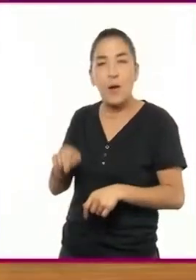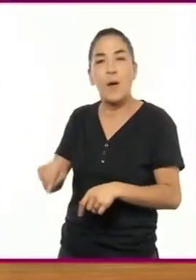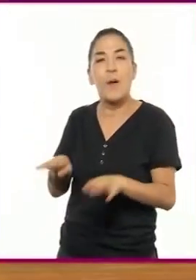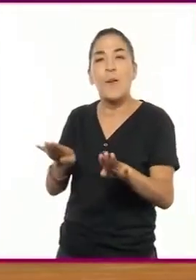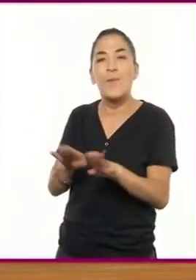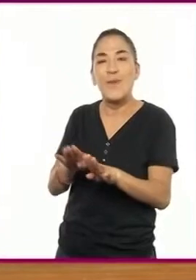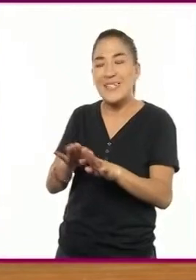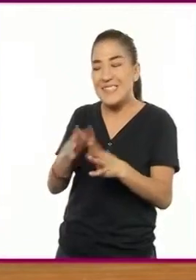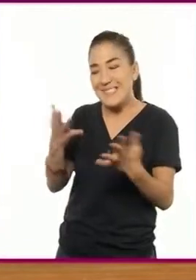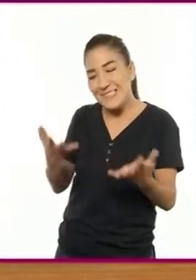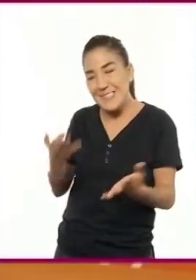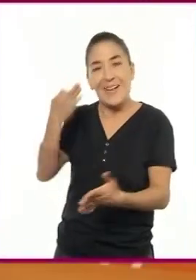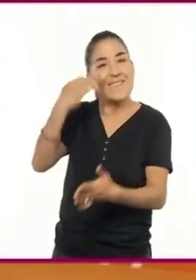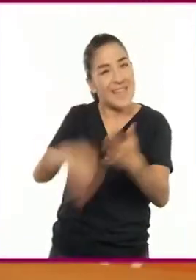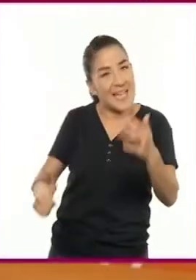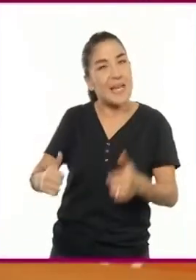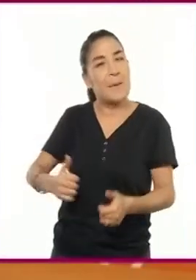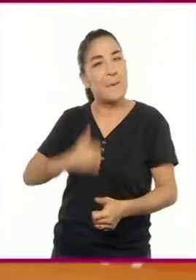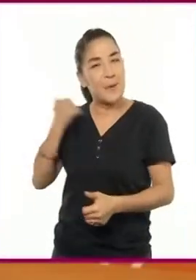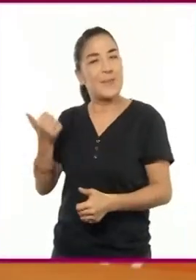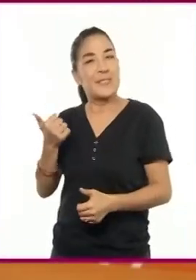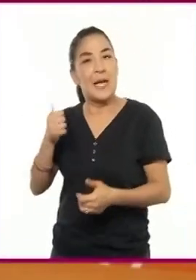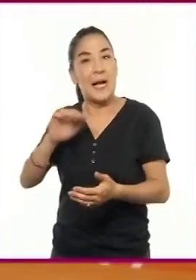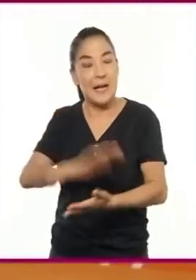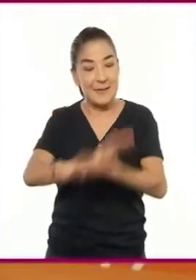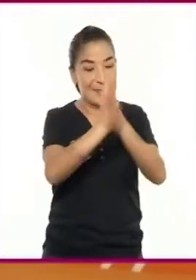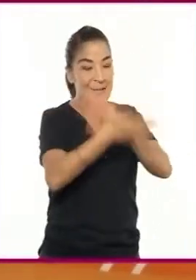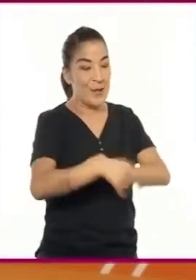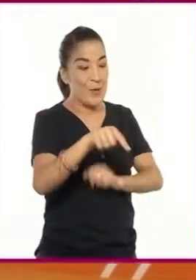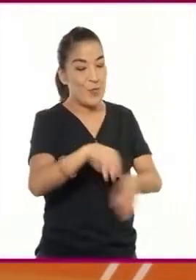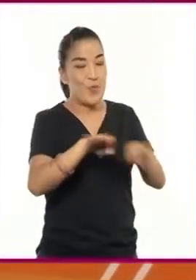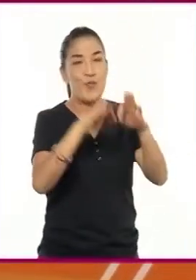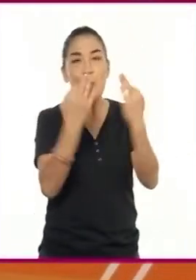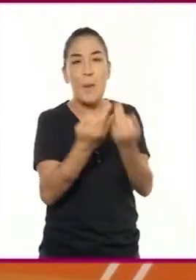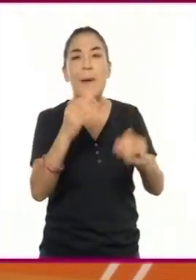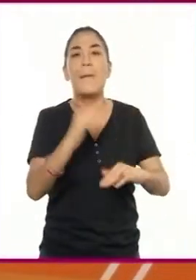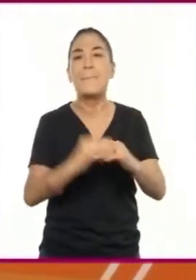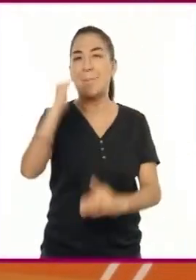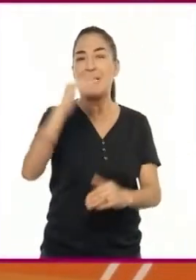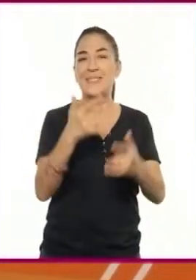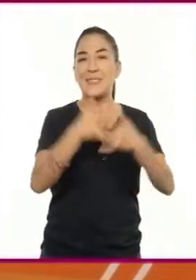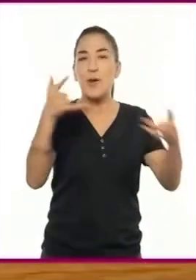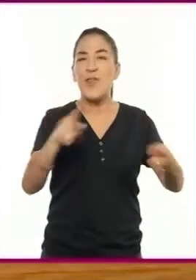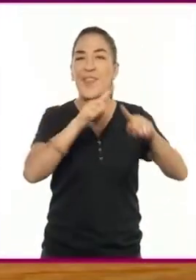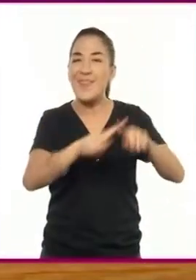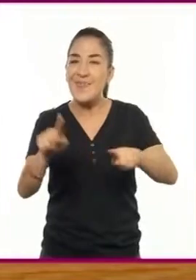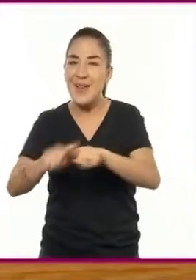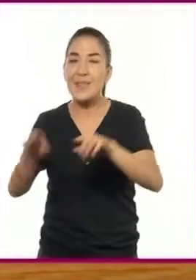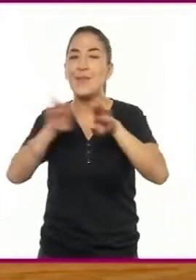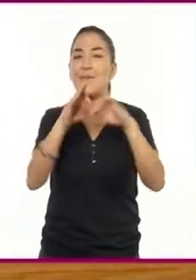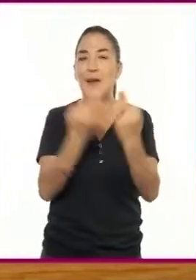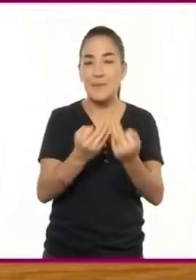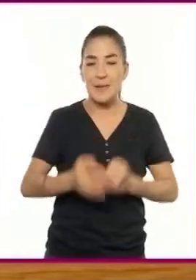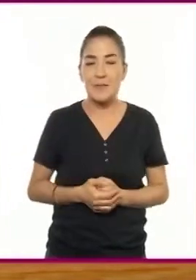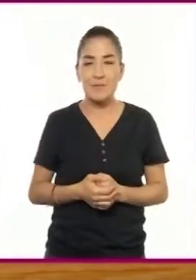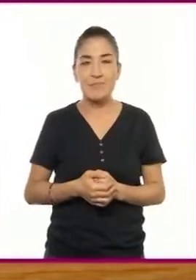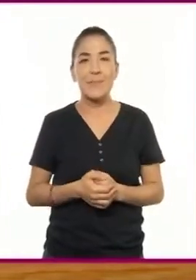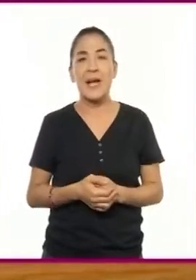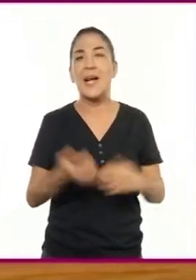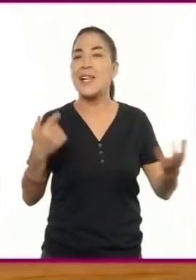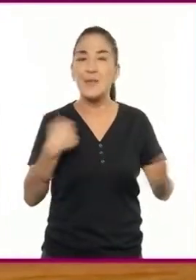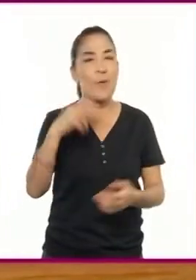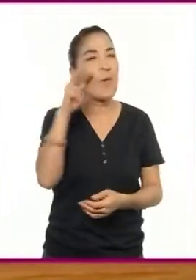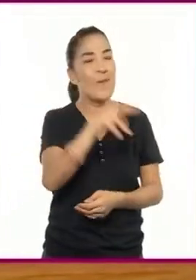hayan aprovechado. Las adaptaciones sirven para vivir una buena historia de diferentes maneras. No lo veía de ese modo.